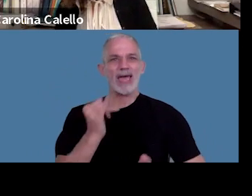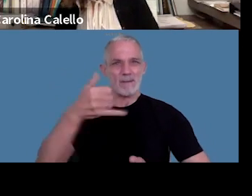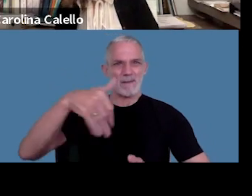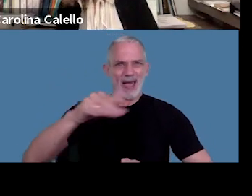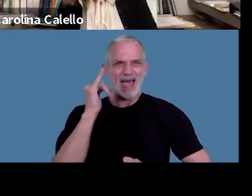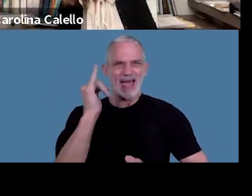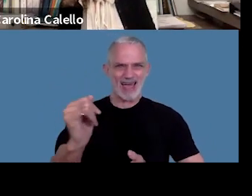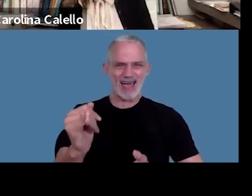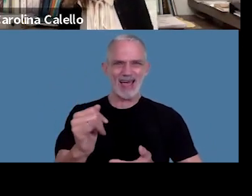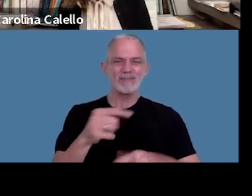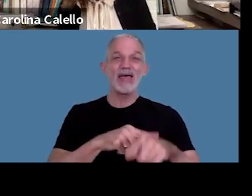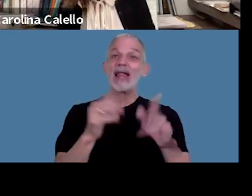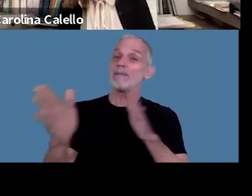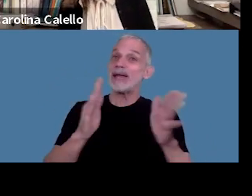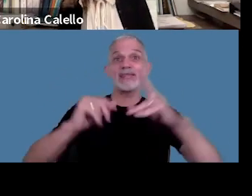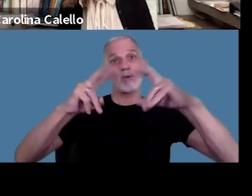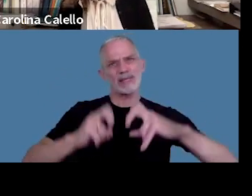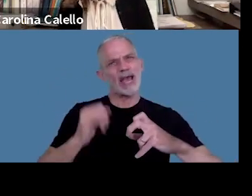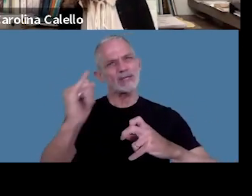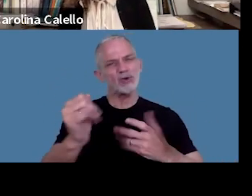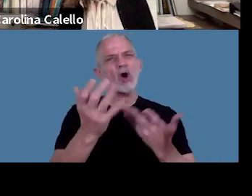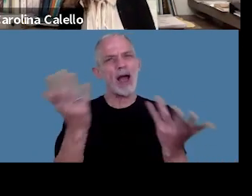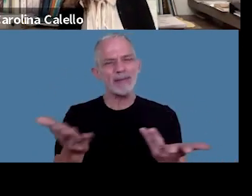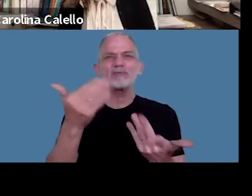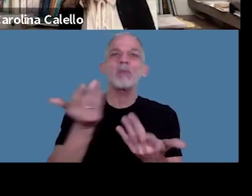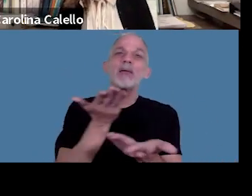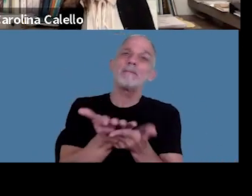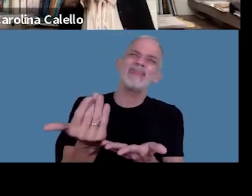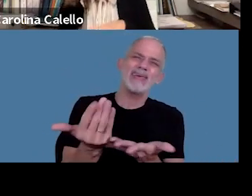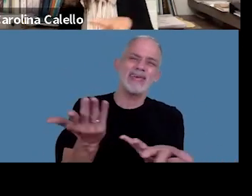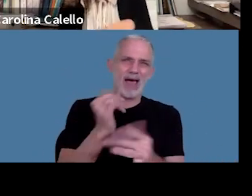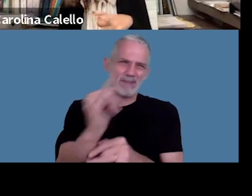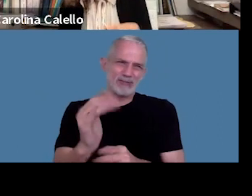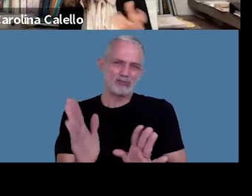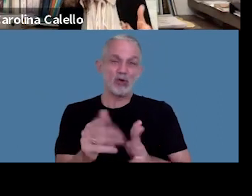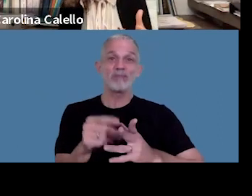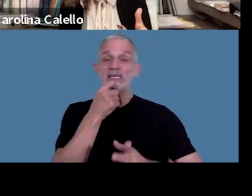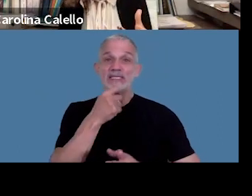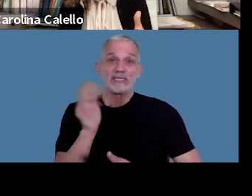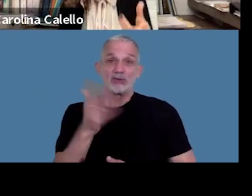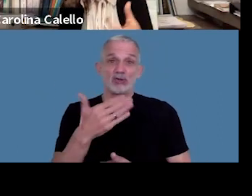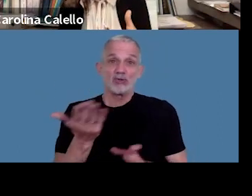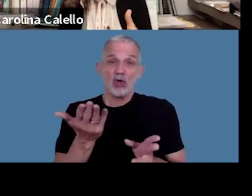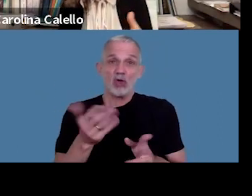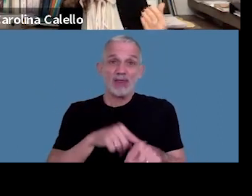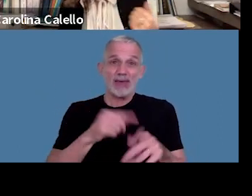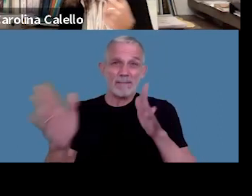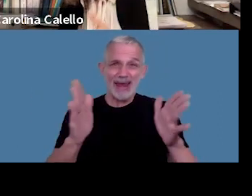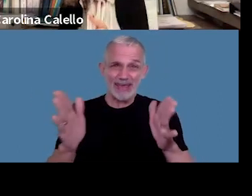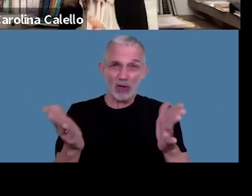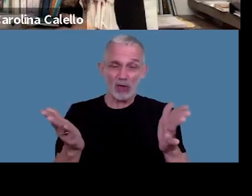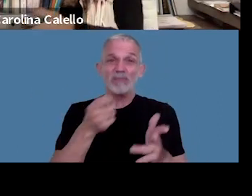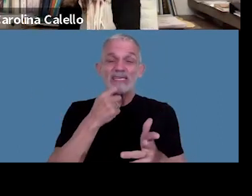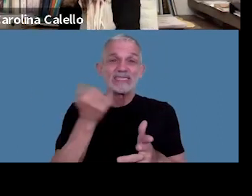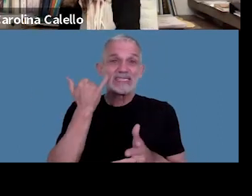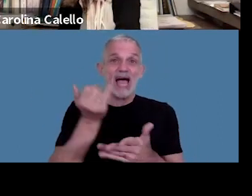del periodo que le están investigando de lo que le pueden pedir etcétera en cambio que todo va a estar relativo a ese periodo entonces si ya